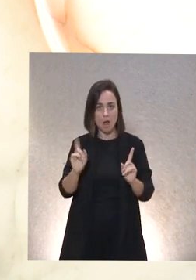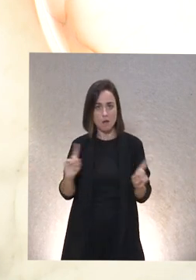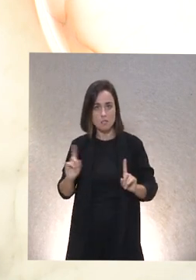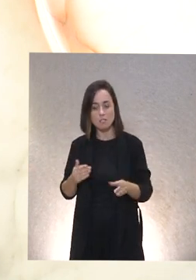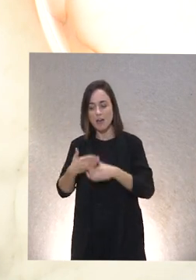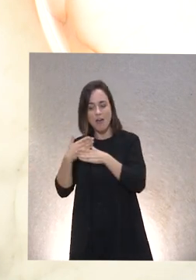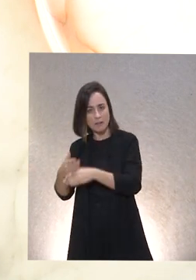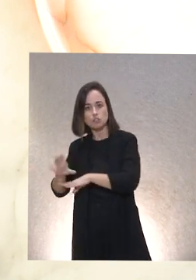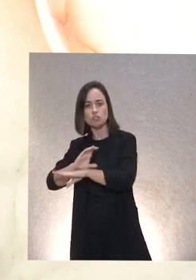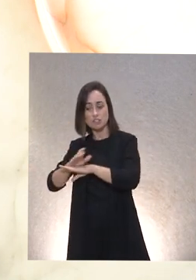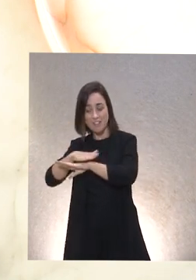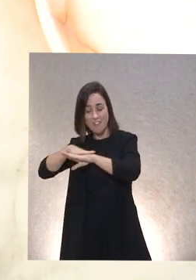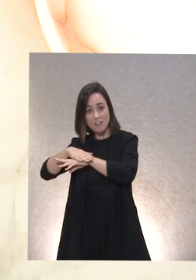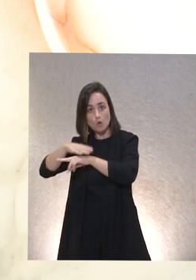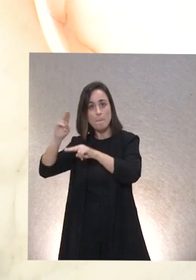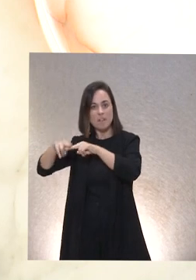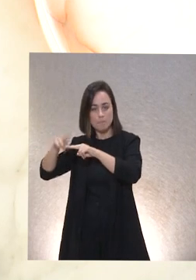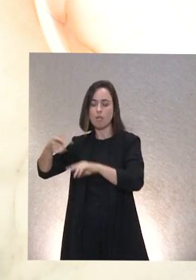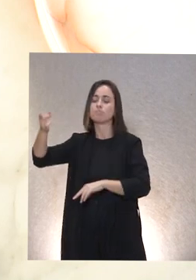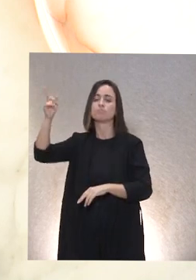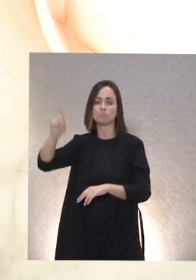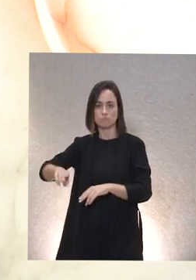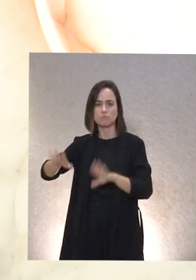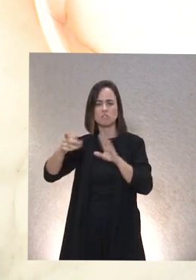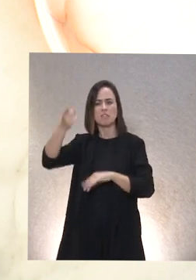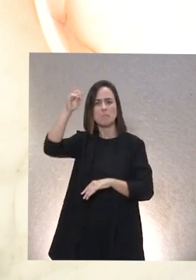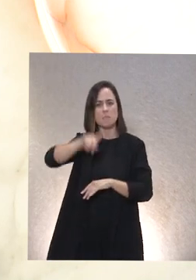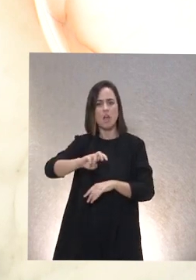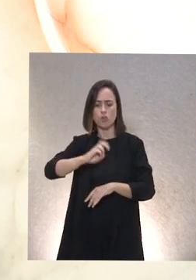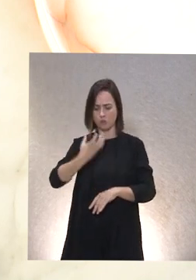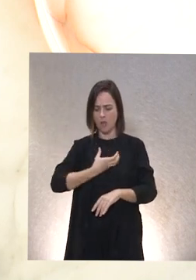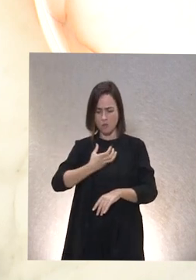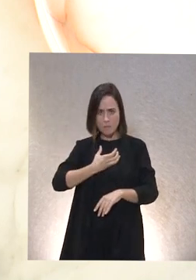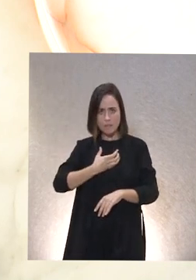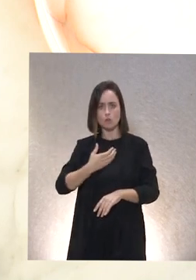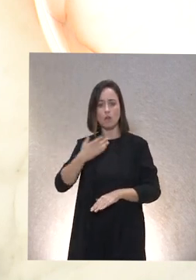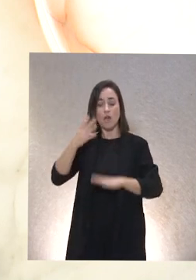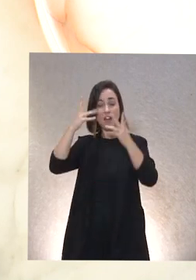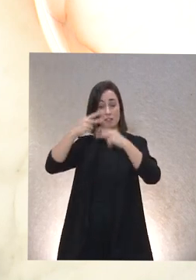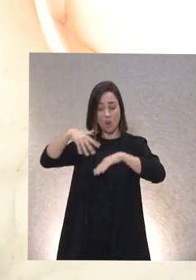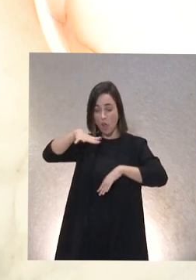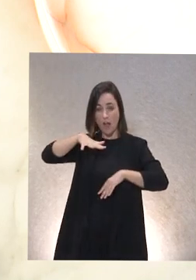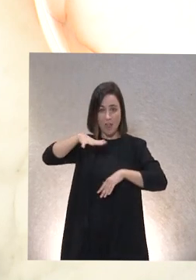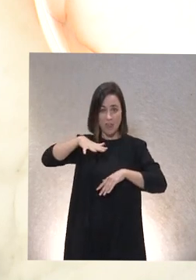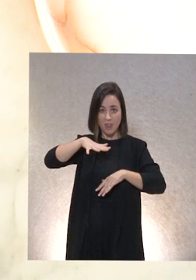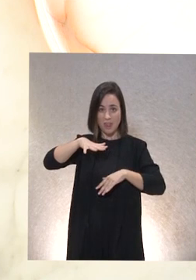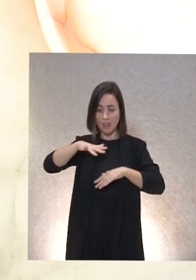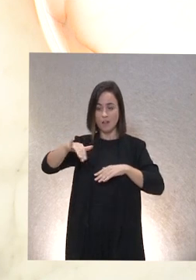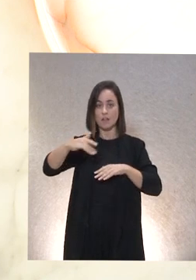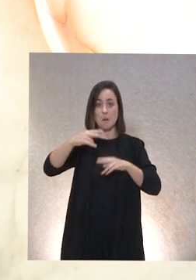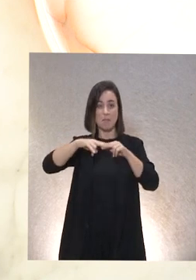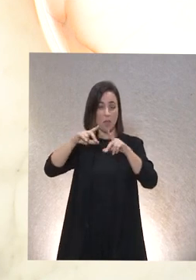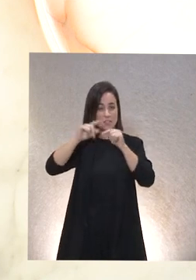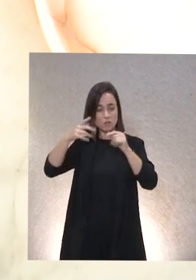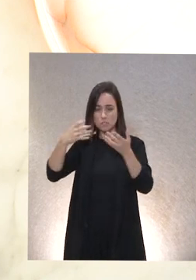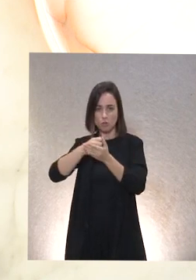de las consejerías del gobierno de Asturias pero también en todos los ayuntamientos todas las administraciones locales que tenemos en el Principado de Asturias